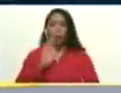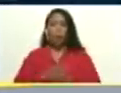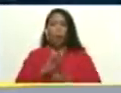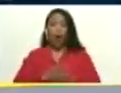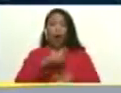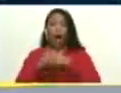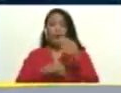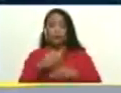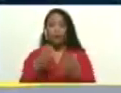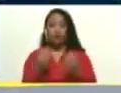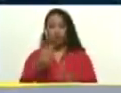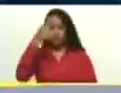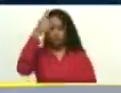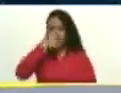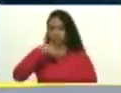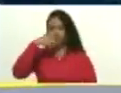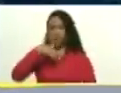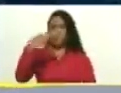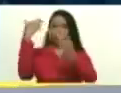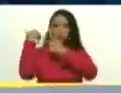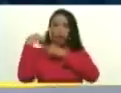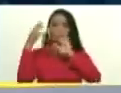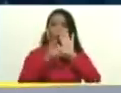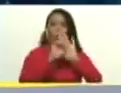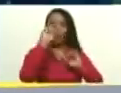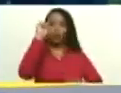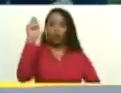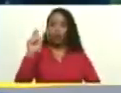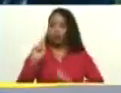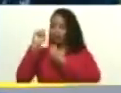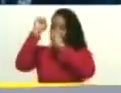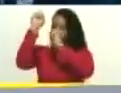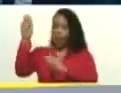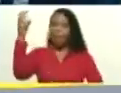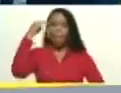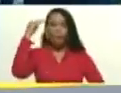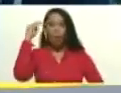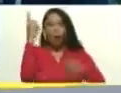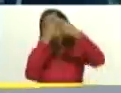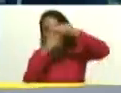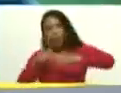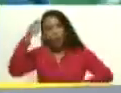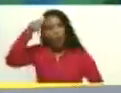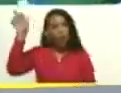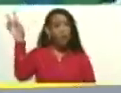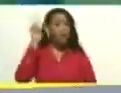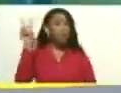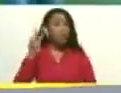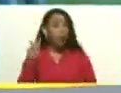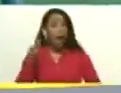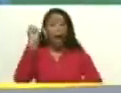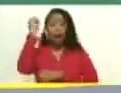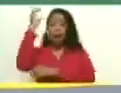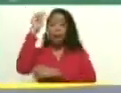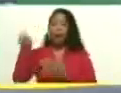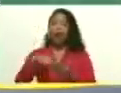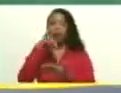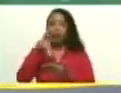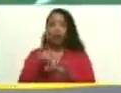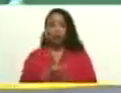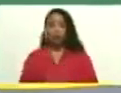con mucha seriedad y responsabilidad constitucional, entregarle la memoria y cuenta al pueblo de Venezuela en la Asamblea Nacional.